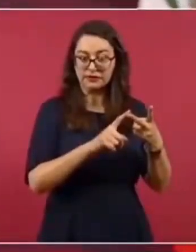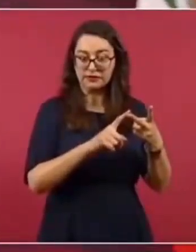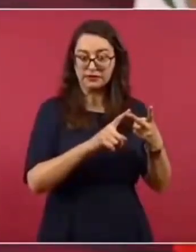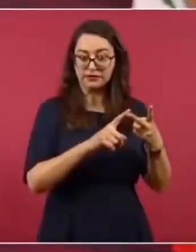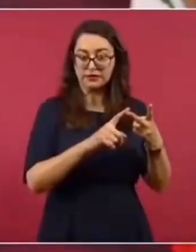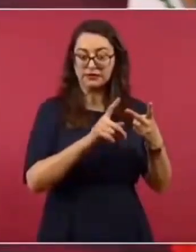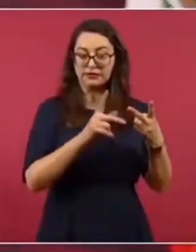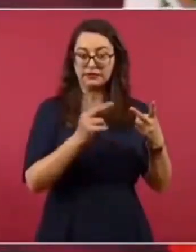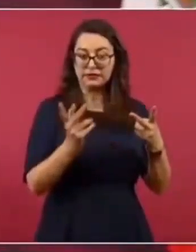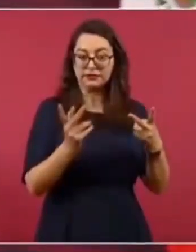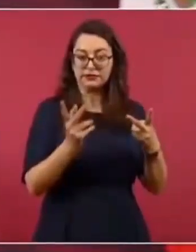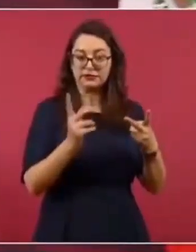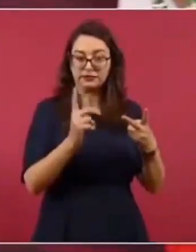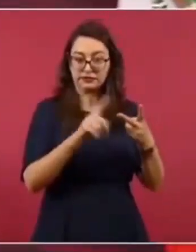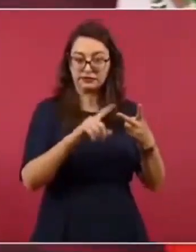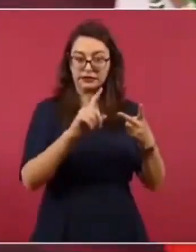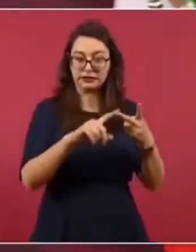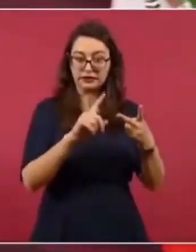Este,